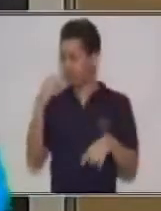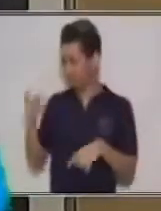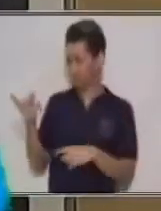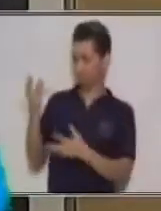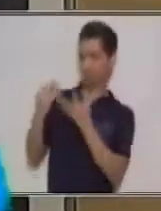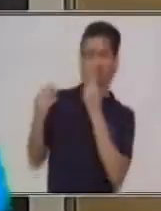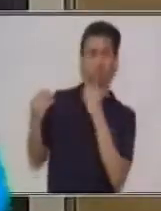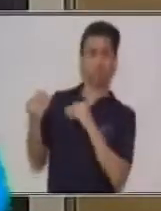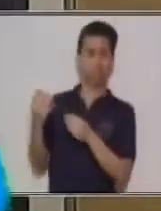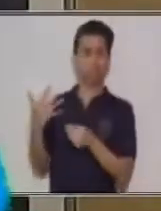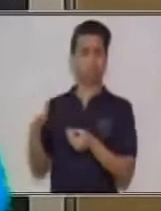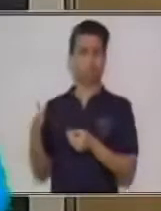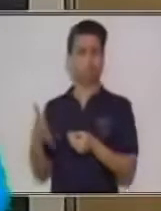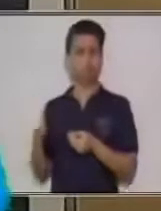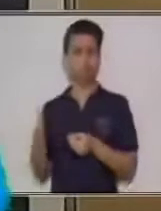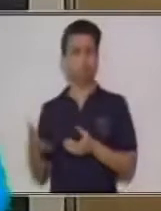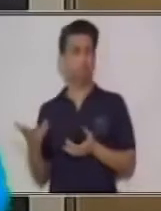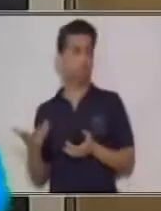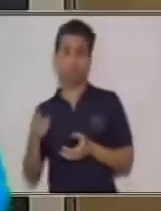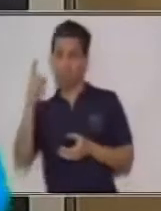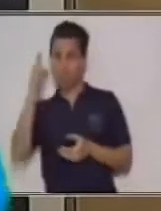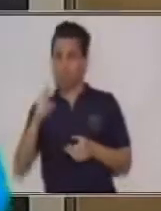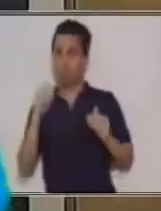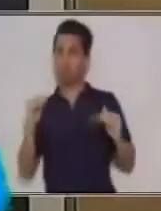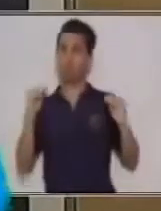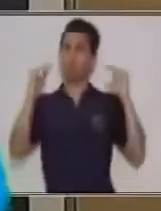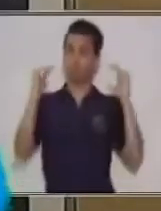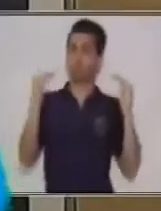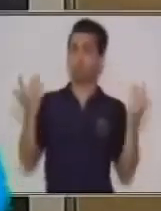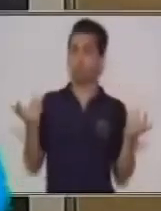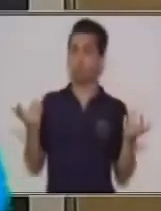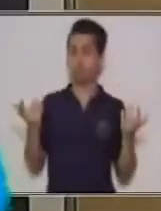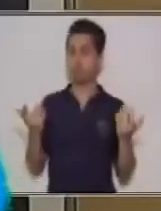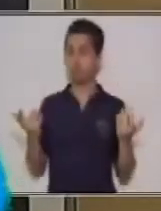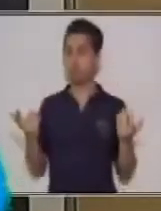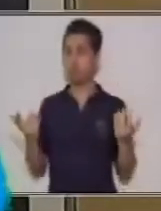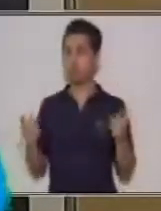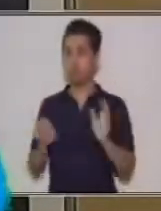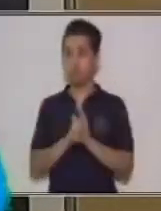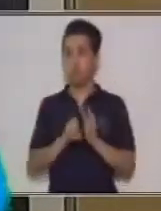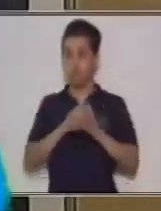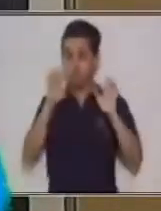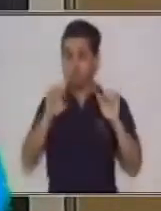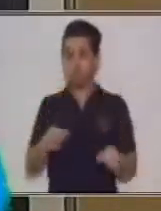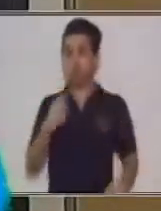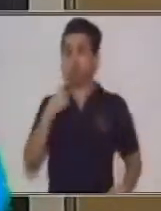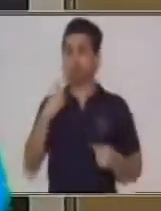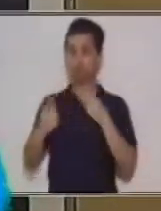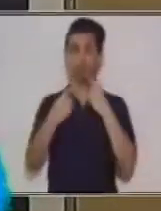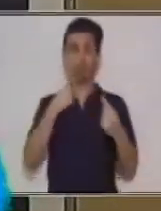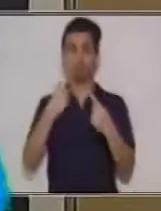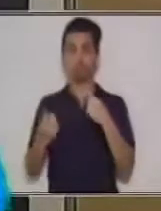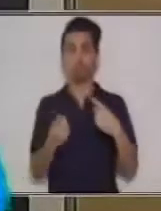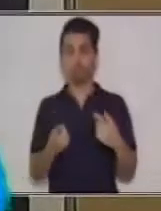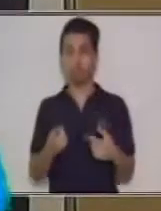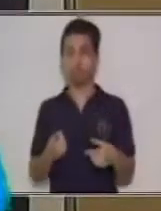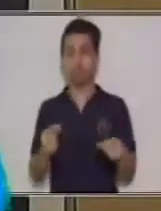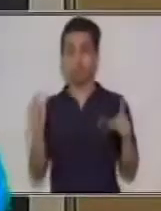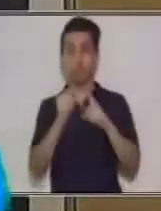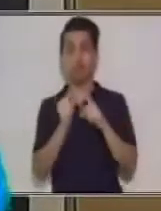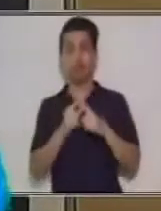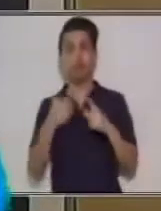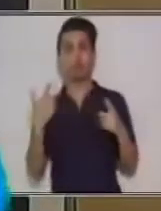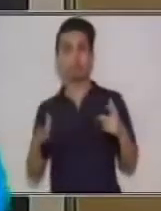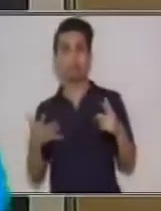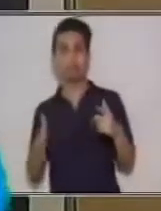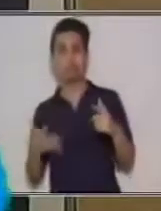proceso de discurso escrito. Y peor aún, si es la persona que va a hablar y va a utilizar un lenguaje coloquial,